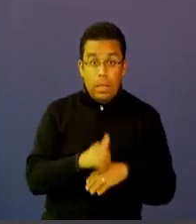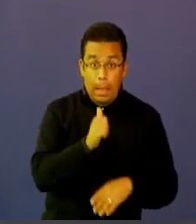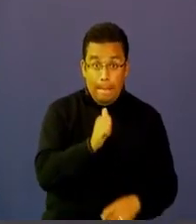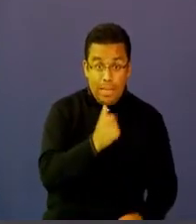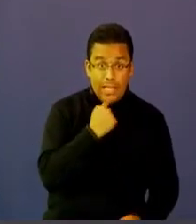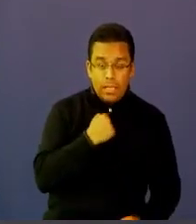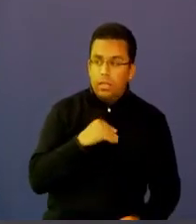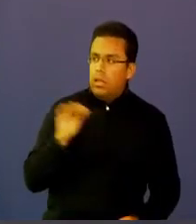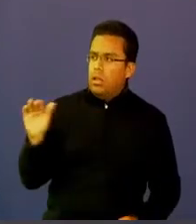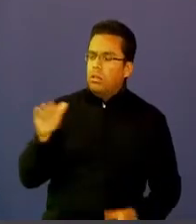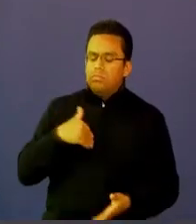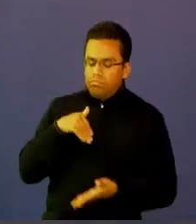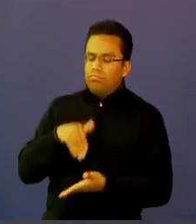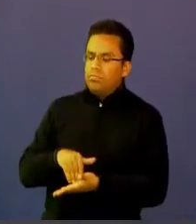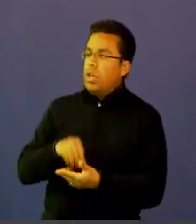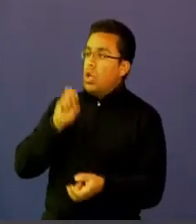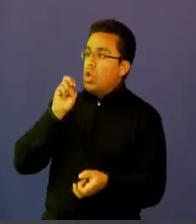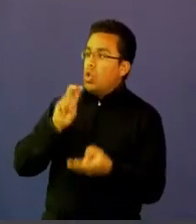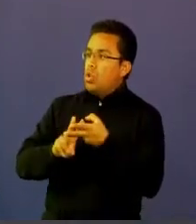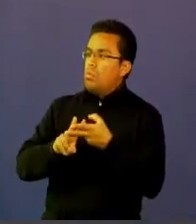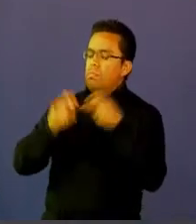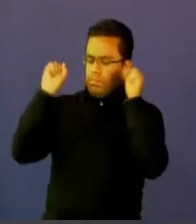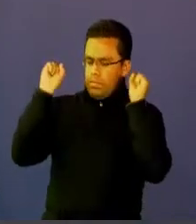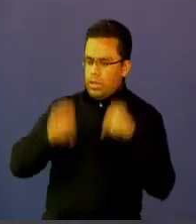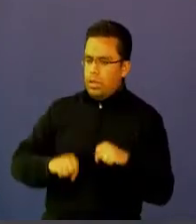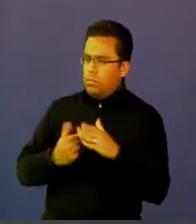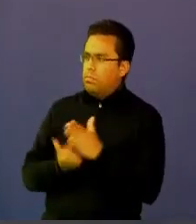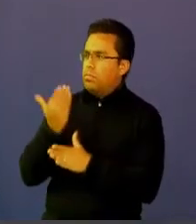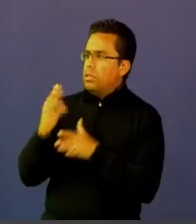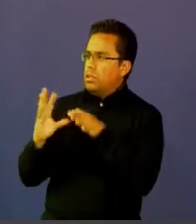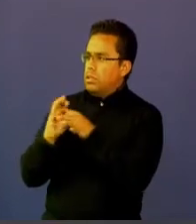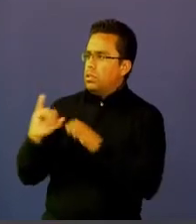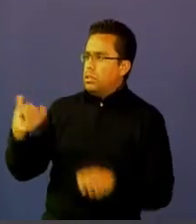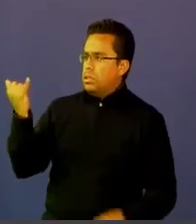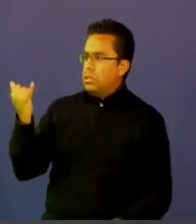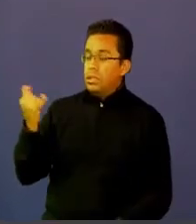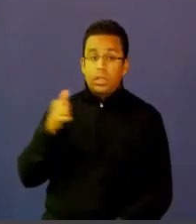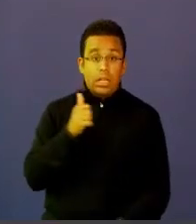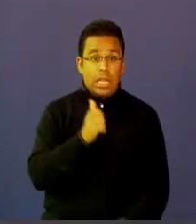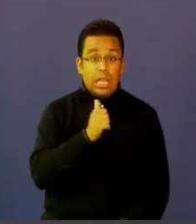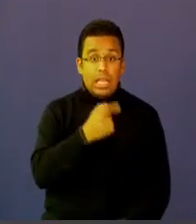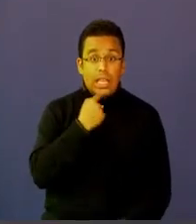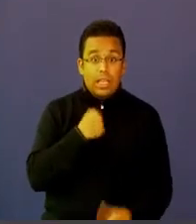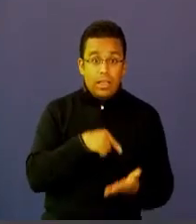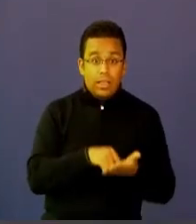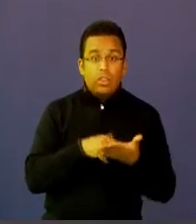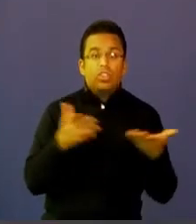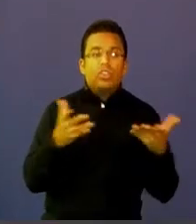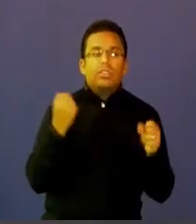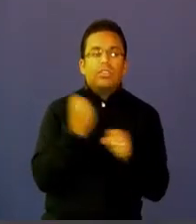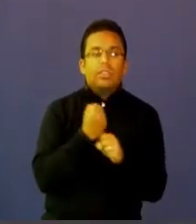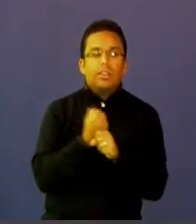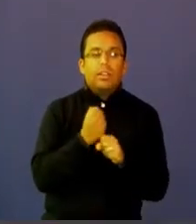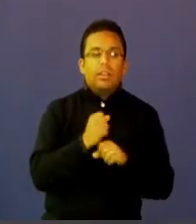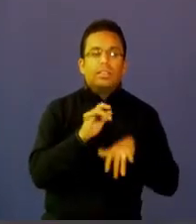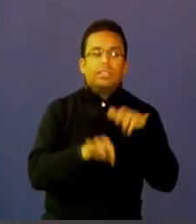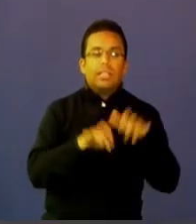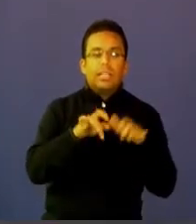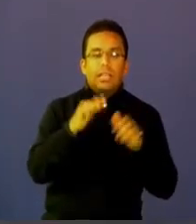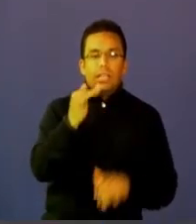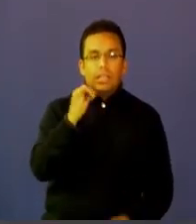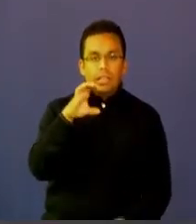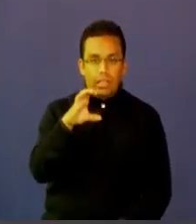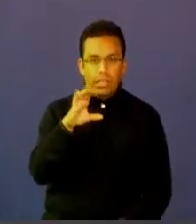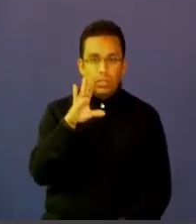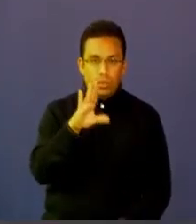presentes numeral capacidad y visión y nos comenta que trabaja en la secretaría TIC del municipio